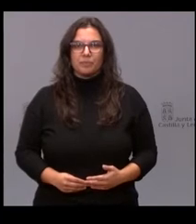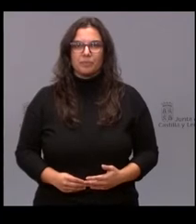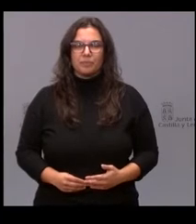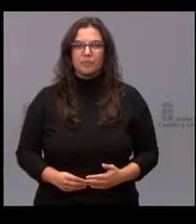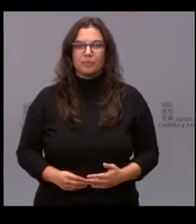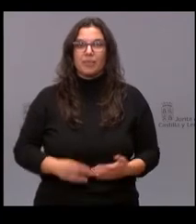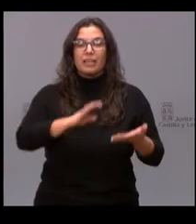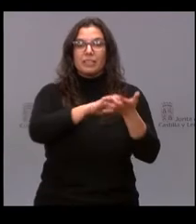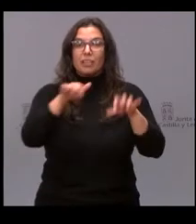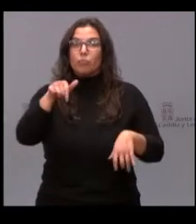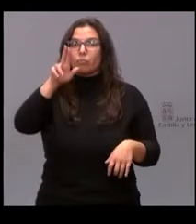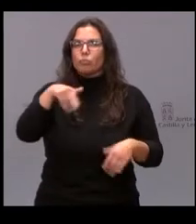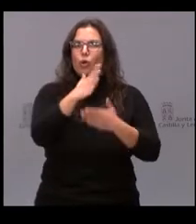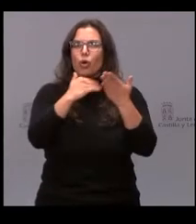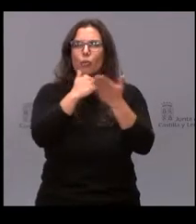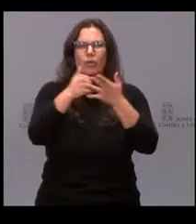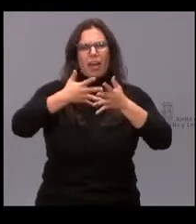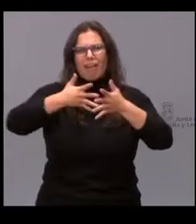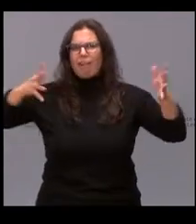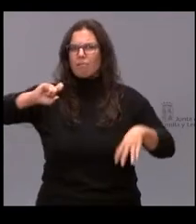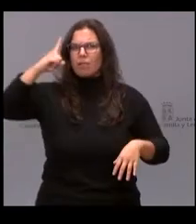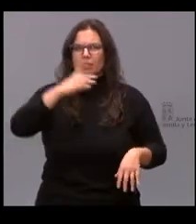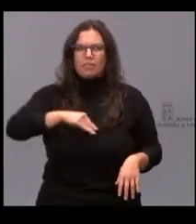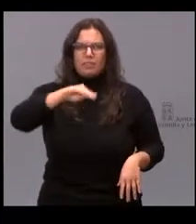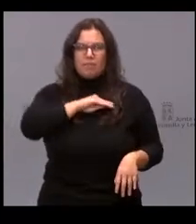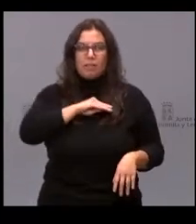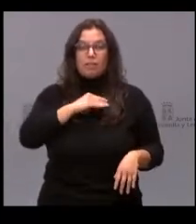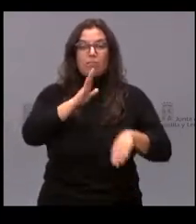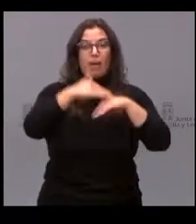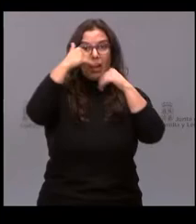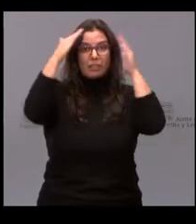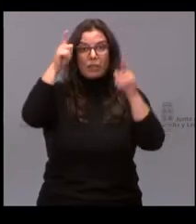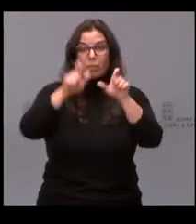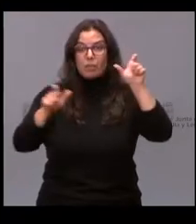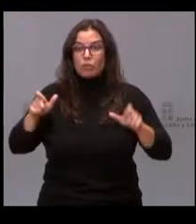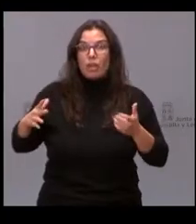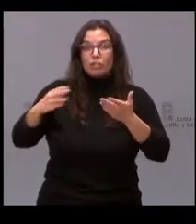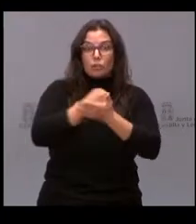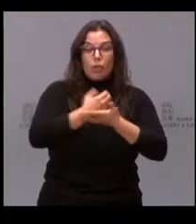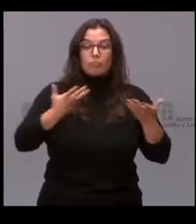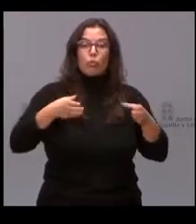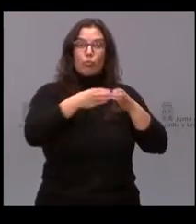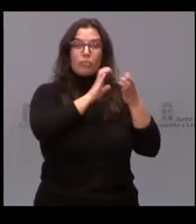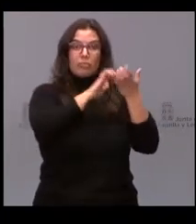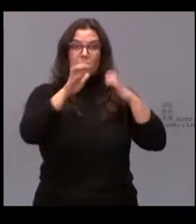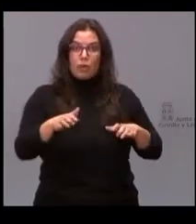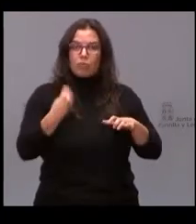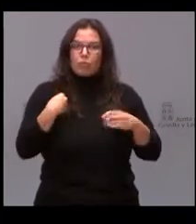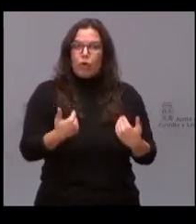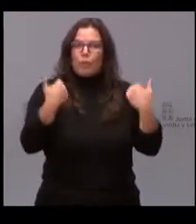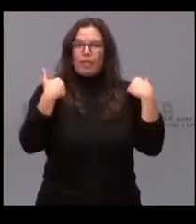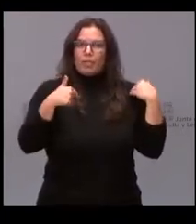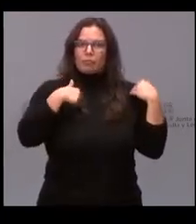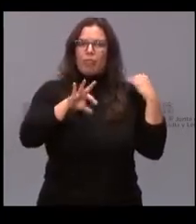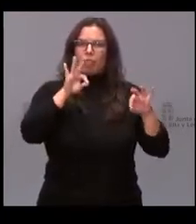Castilla y León es la comunidad más extensa de España. Para atender a su población, la Junta de Castilla y León, en el marco de sus competencias,